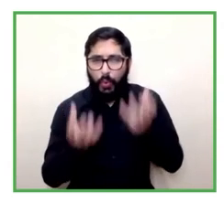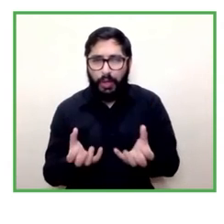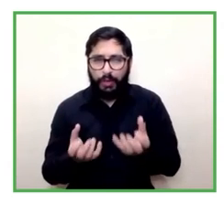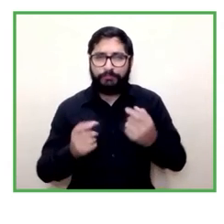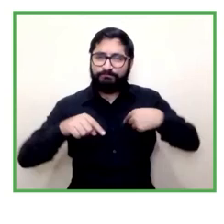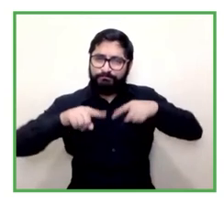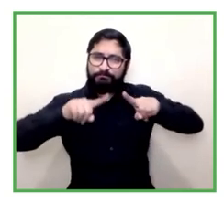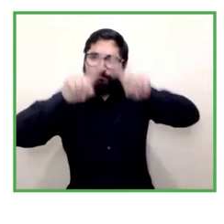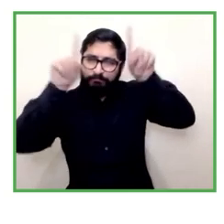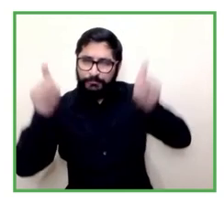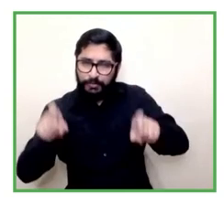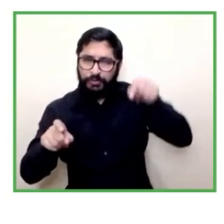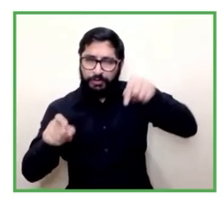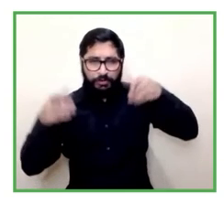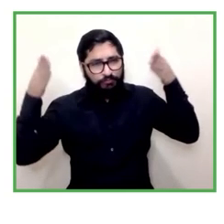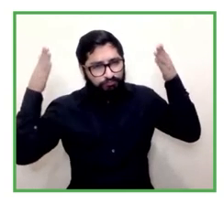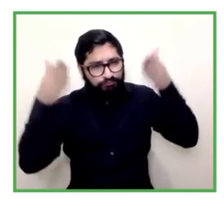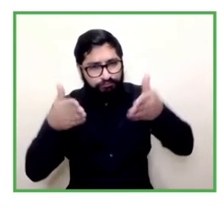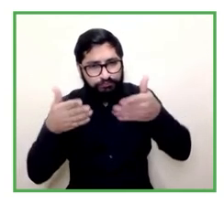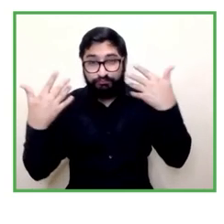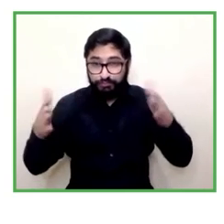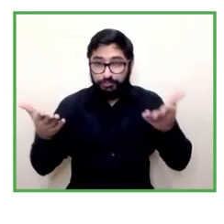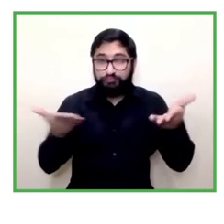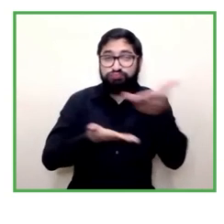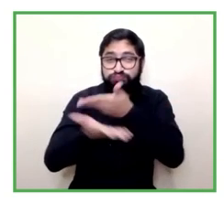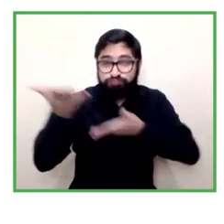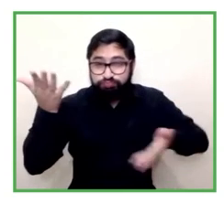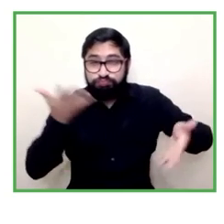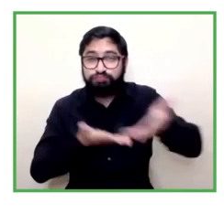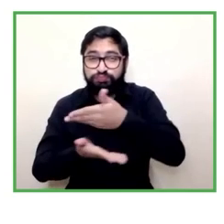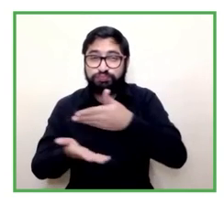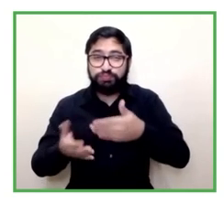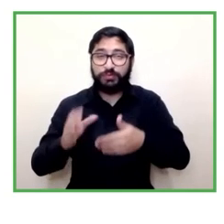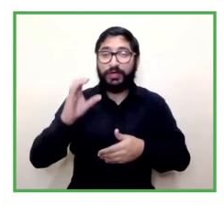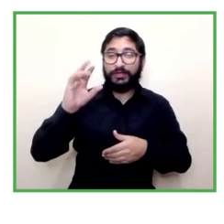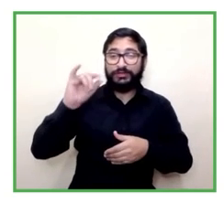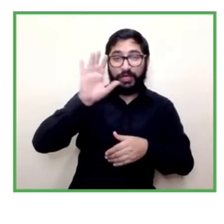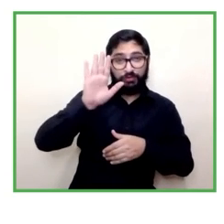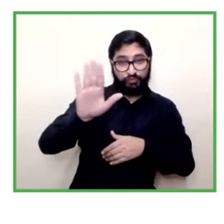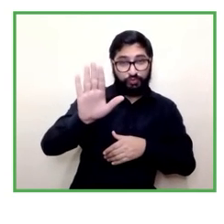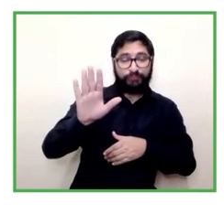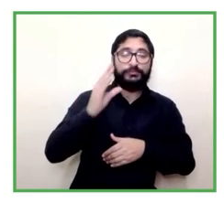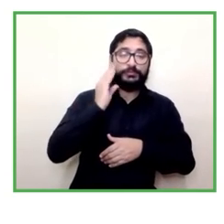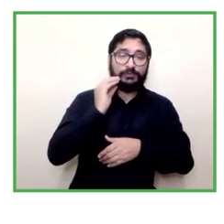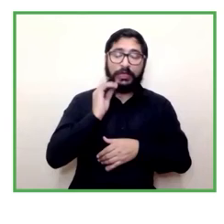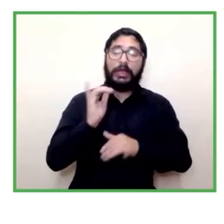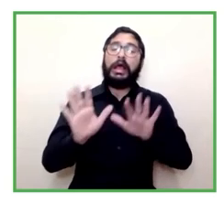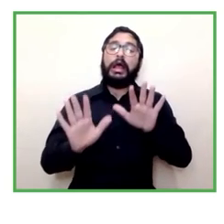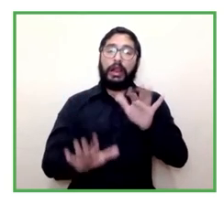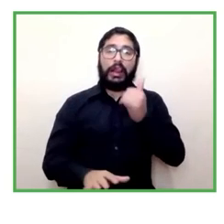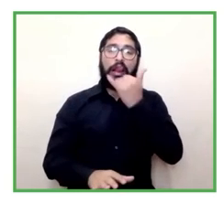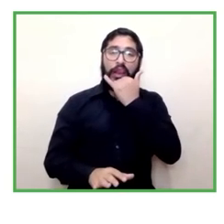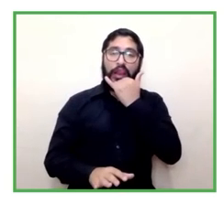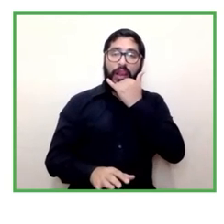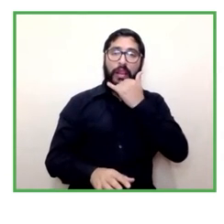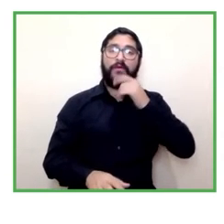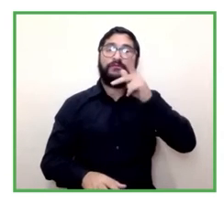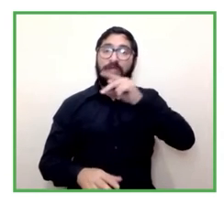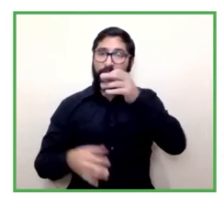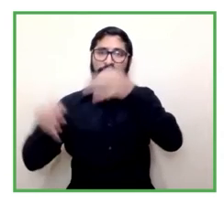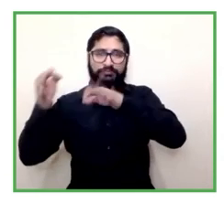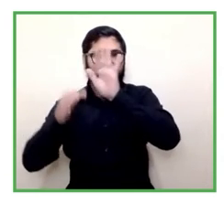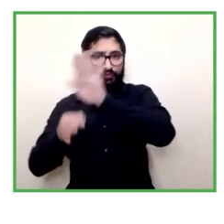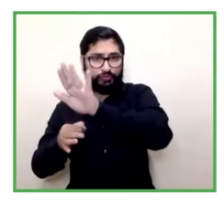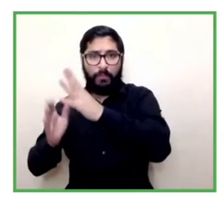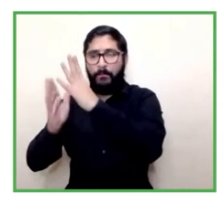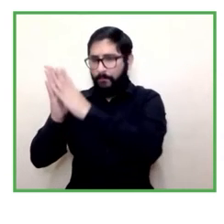conversación de lo que planteaba Cristian el clip que nos dejó avanzado en el modelo cooperativo y en el